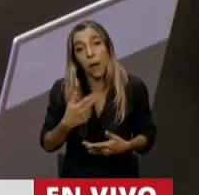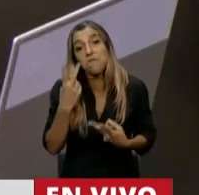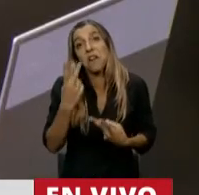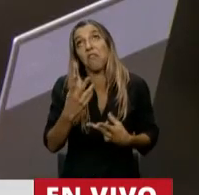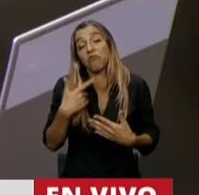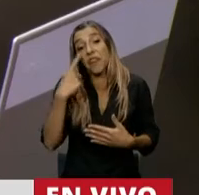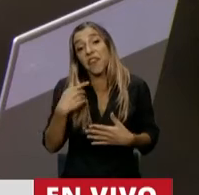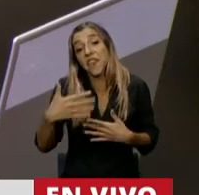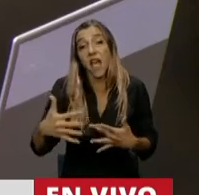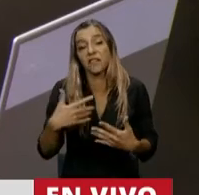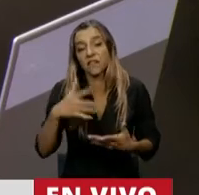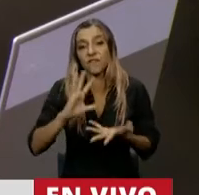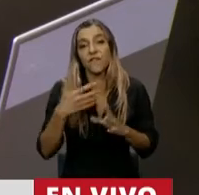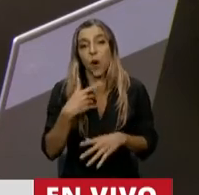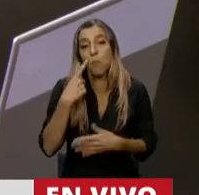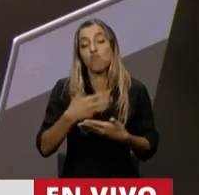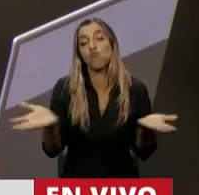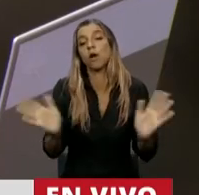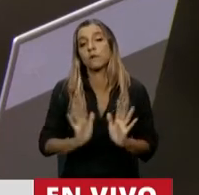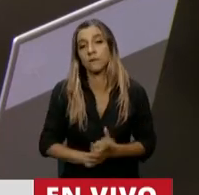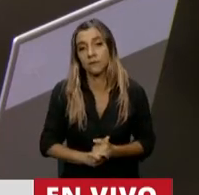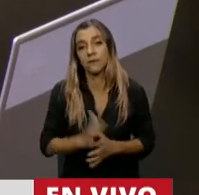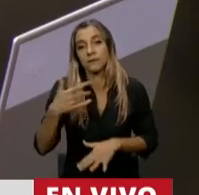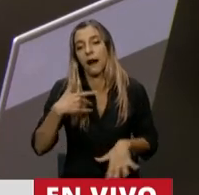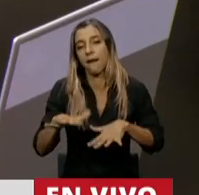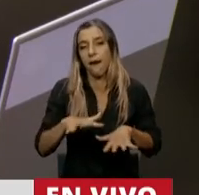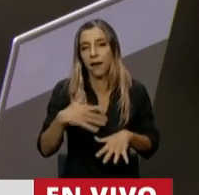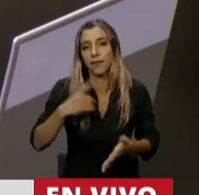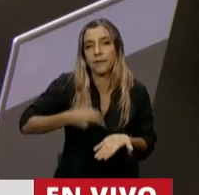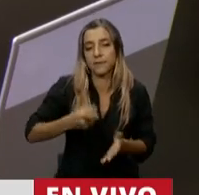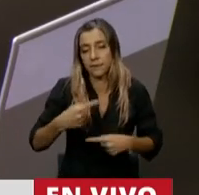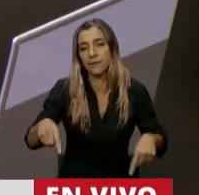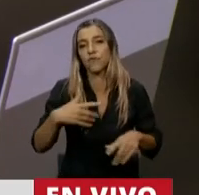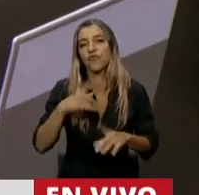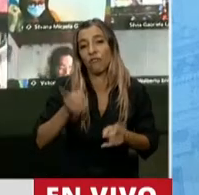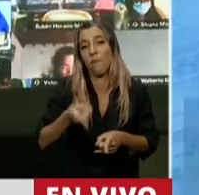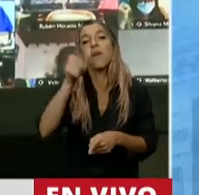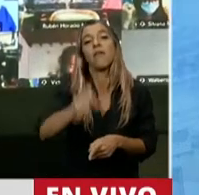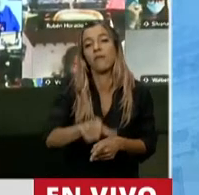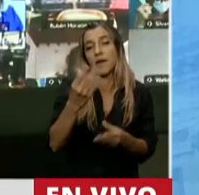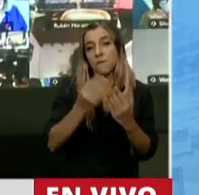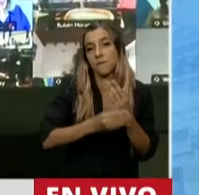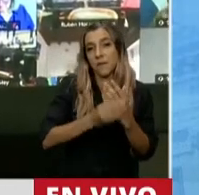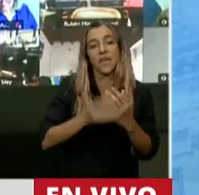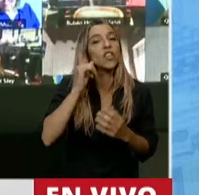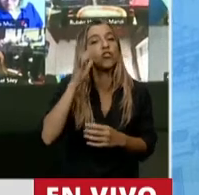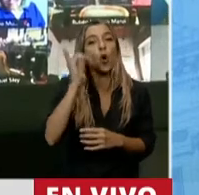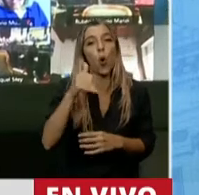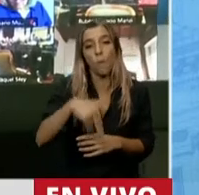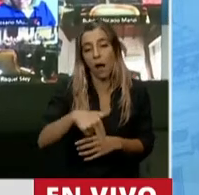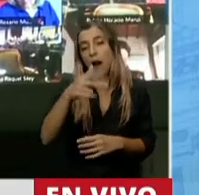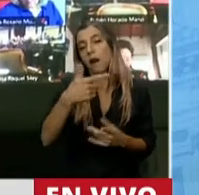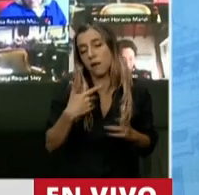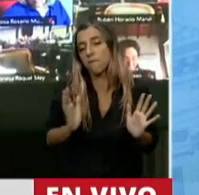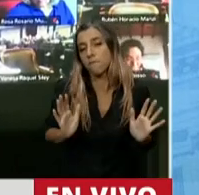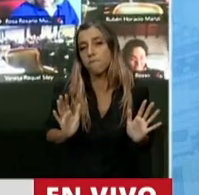largo de los días, con los gestos, con las medidas, con las acciones que va tomando el Ministro Guzmán, y frente a ahí